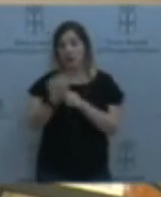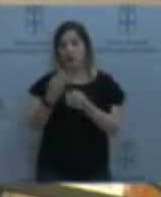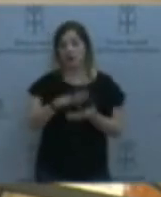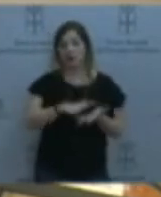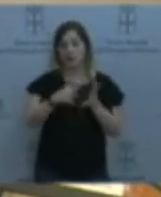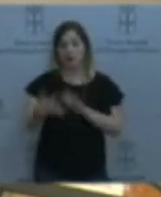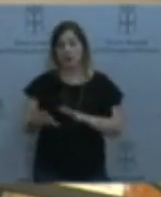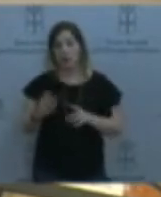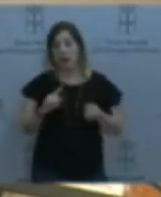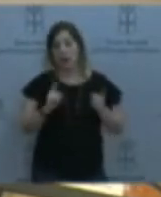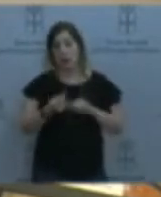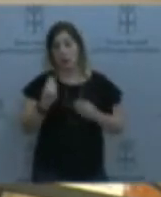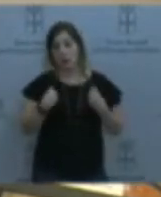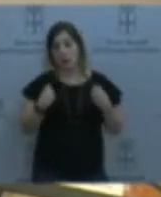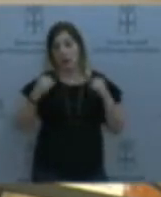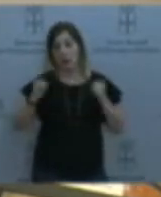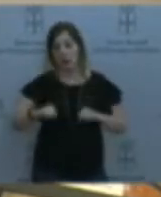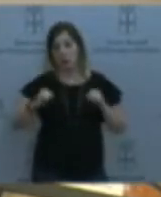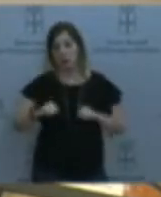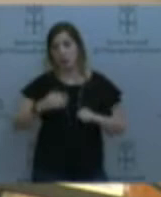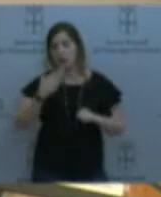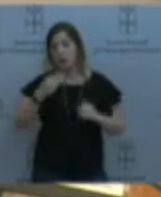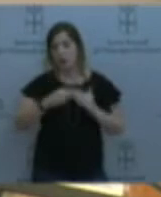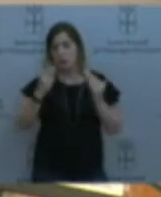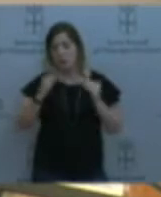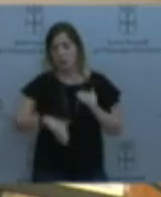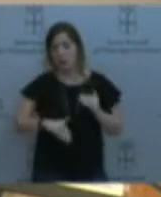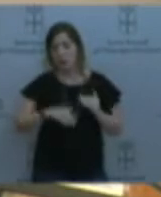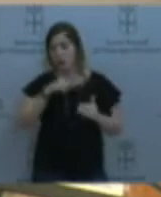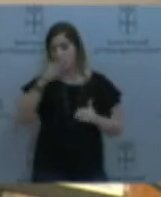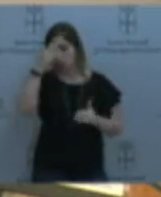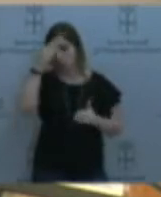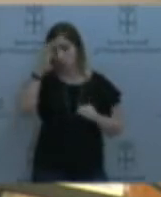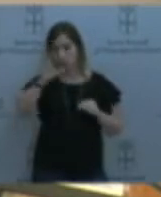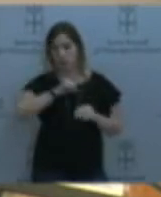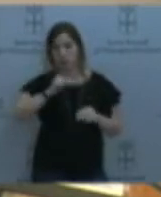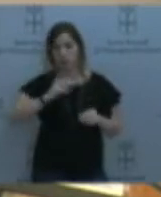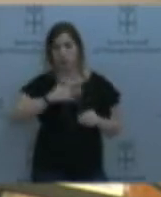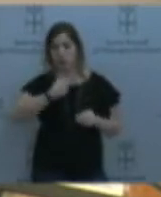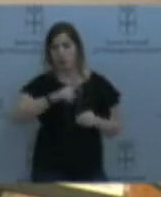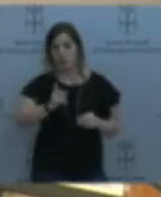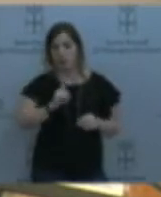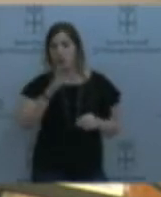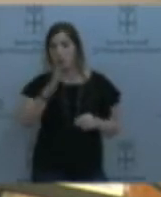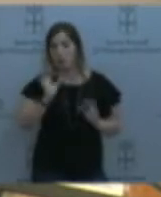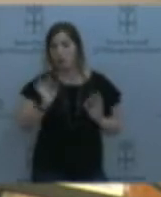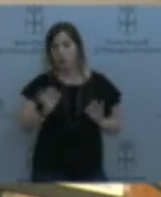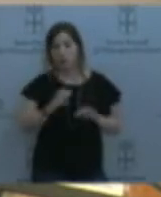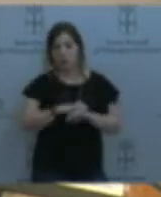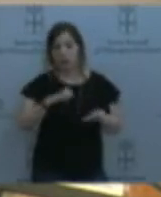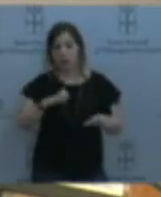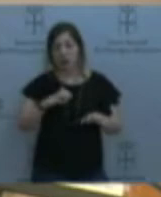ya no son tutelados por nuestra comunidad autónoma, porque han adquirido la mayoría de edad, sin embargo, seguir trabajando